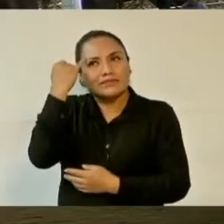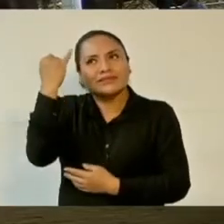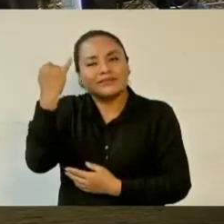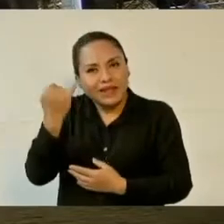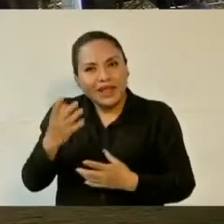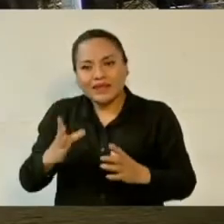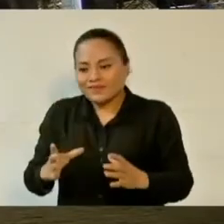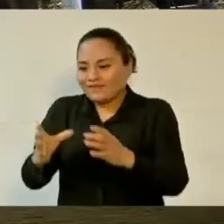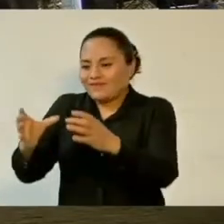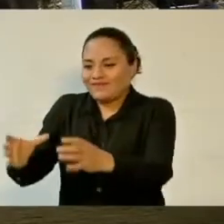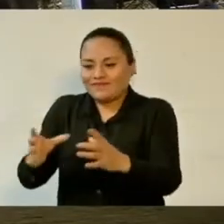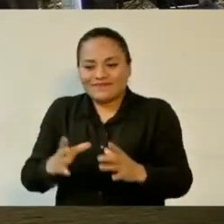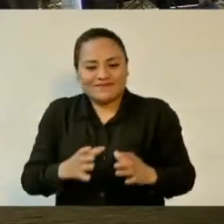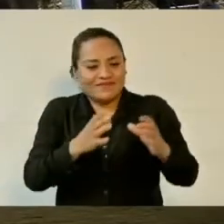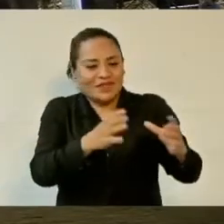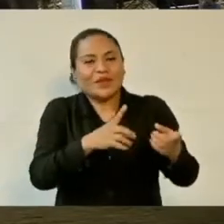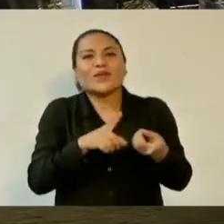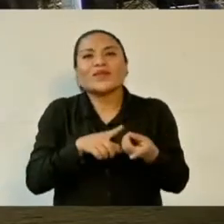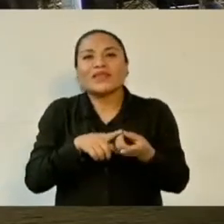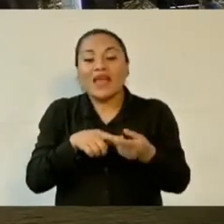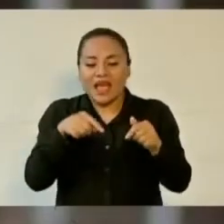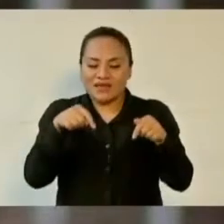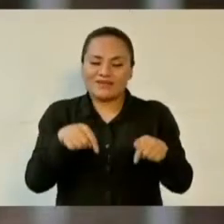Eso sólo se ve en Oaxaca.